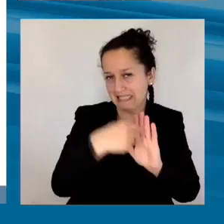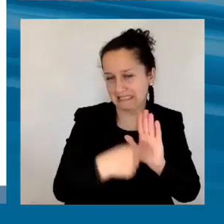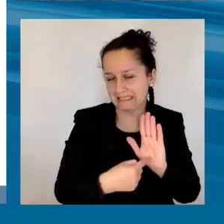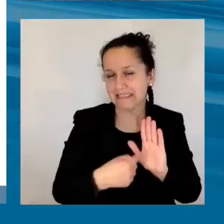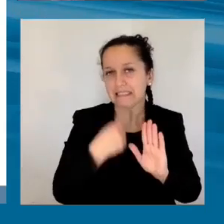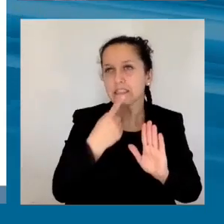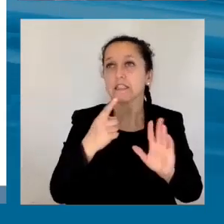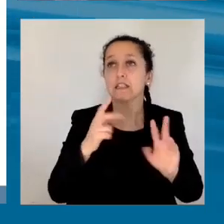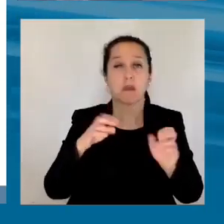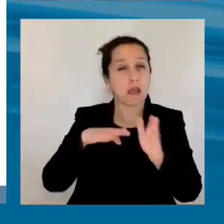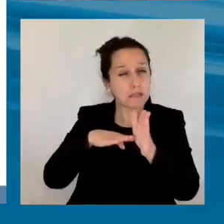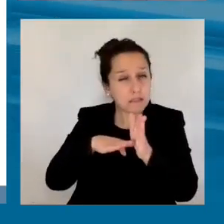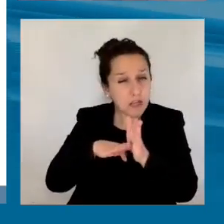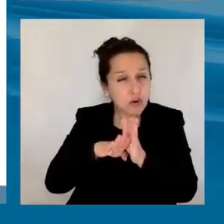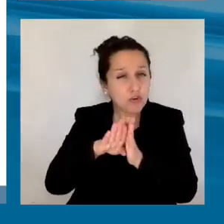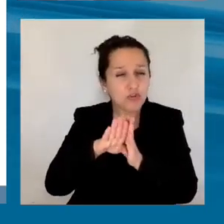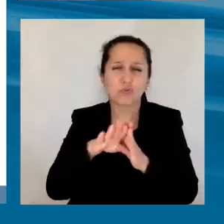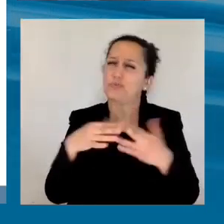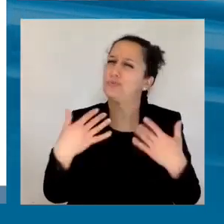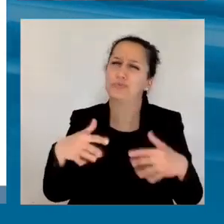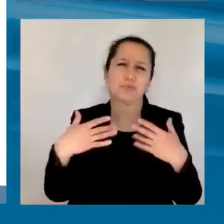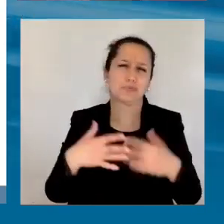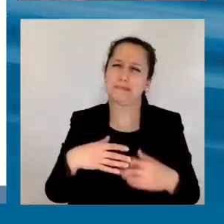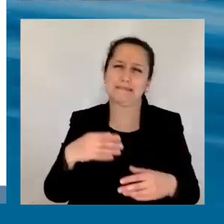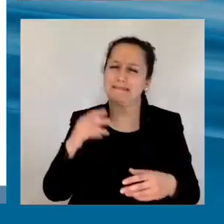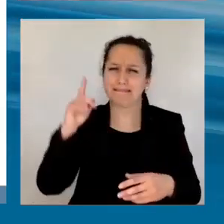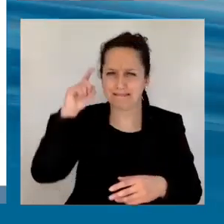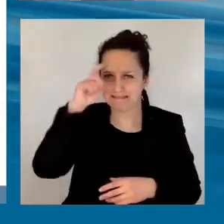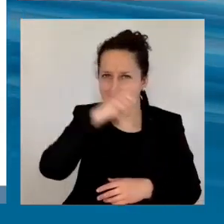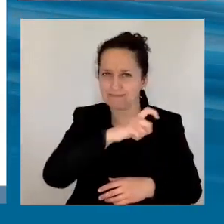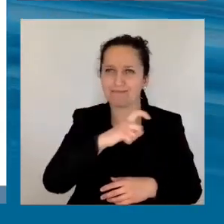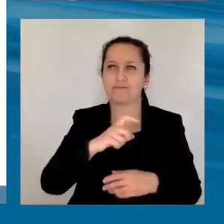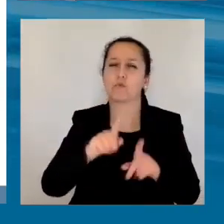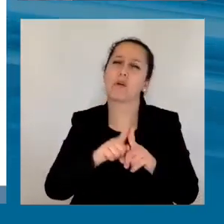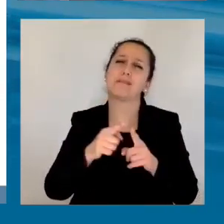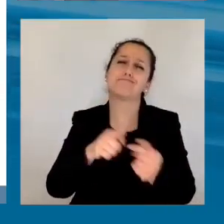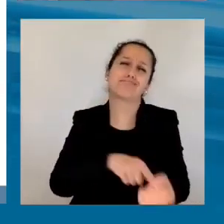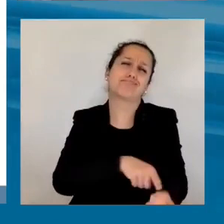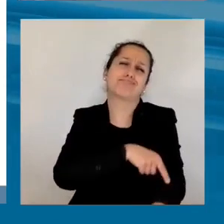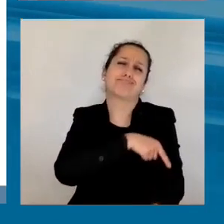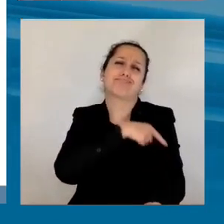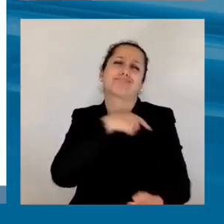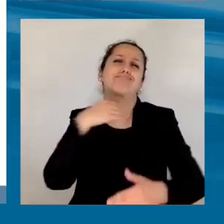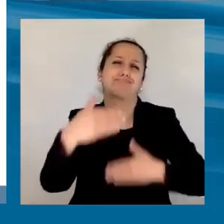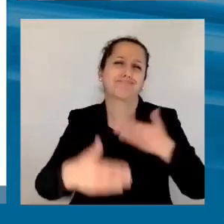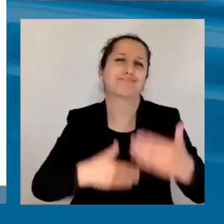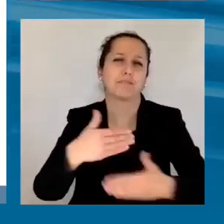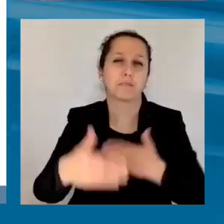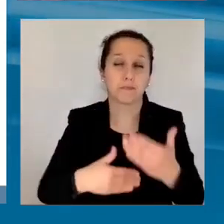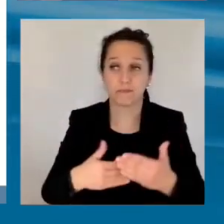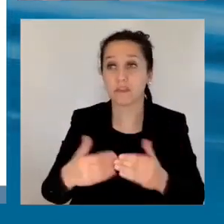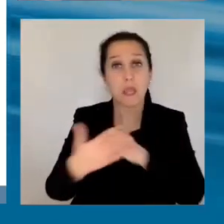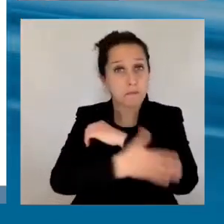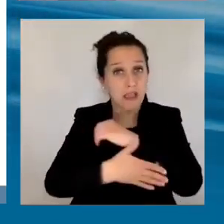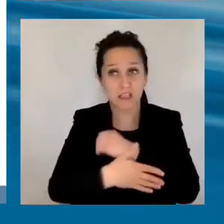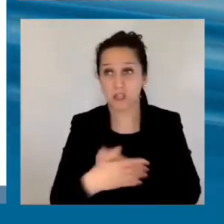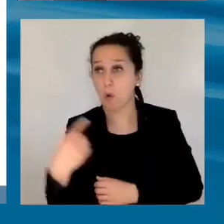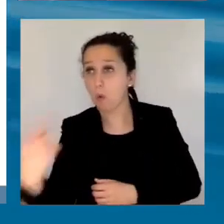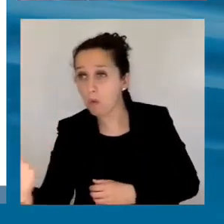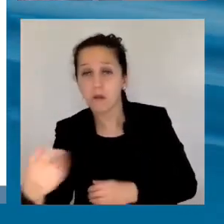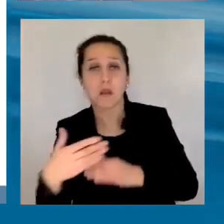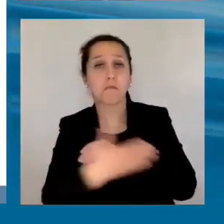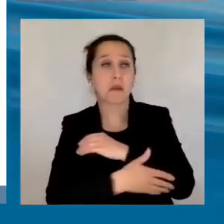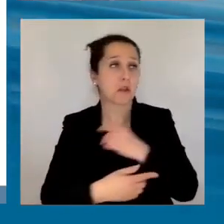complejo y a largo plazo, que ningún país está destinado a desarrollarse, que más bien si se descuidan avanzan en dirección opuesta,